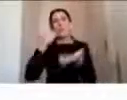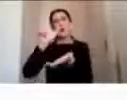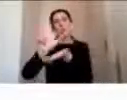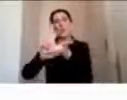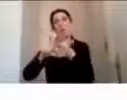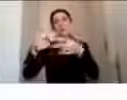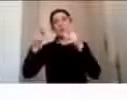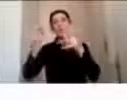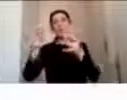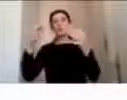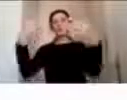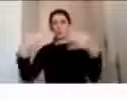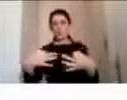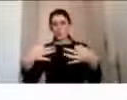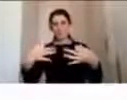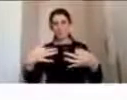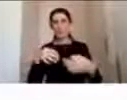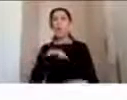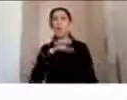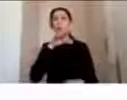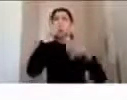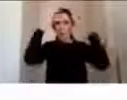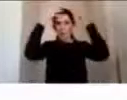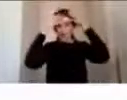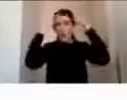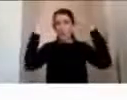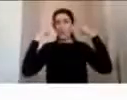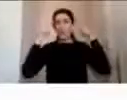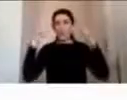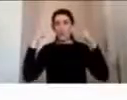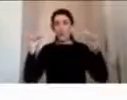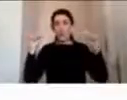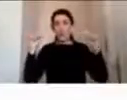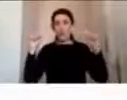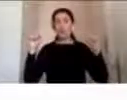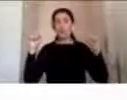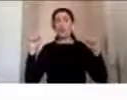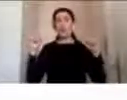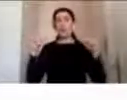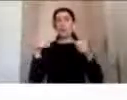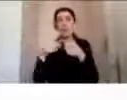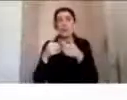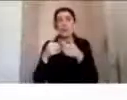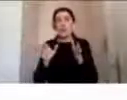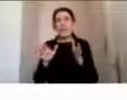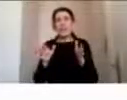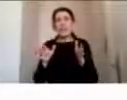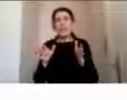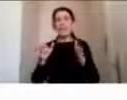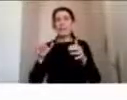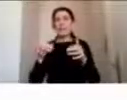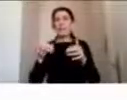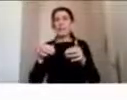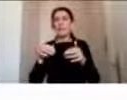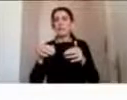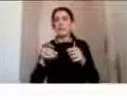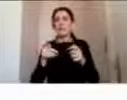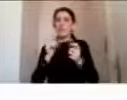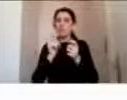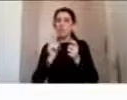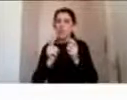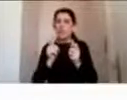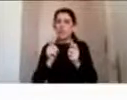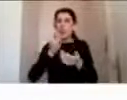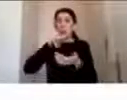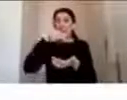El uso de casco en actividades deportivas al aire libre, cualquier cosa que implique caída de los niños. sea, yo creo